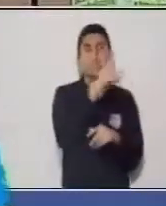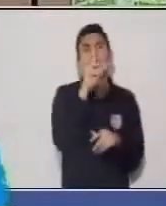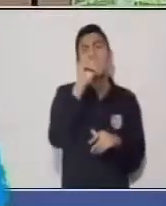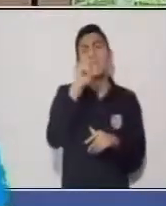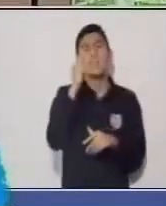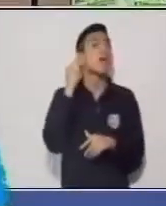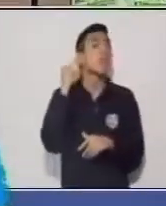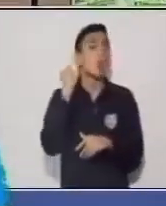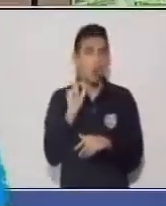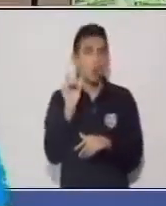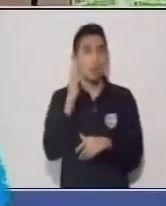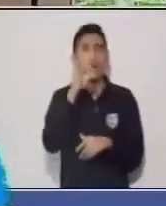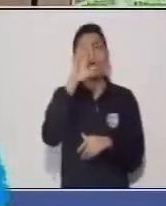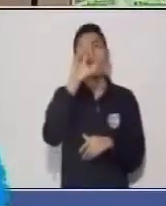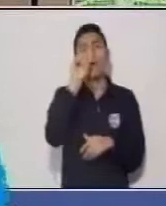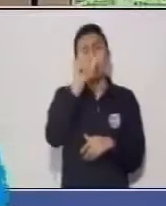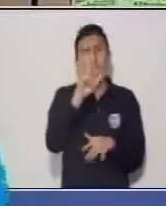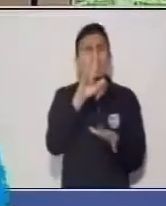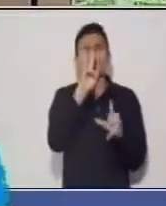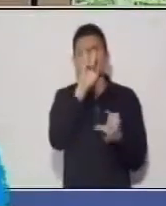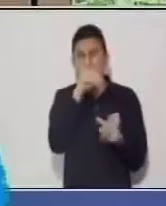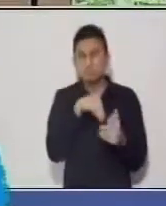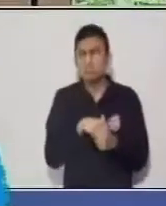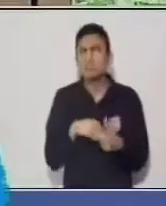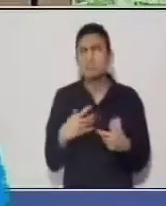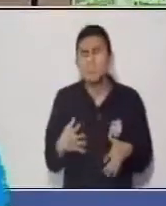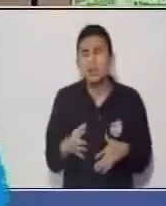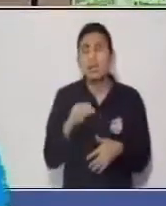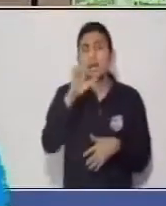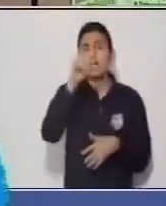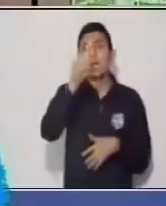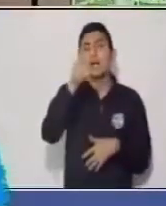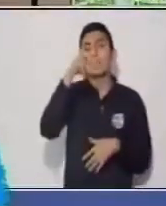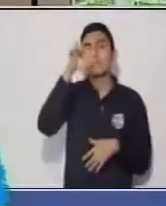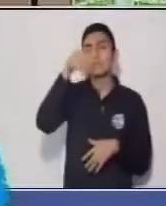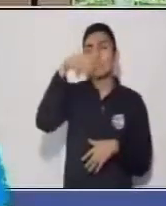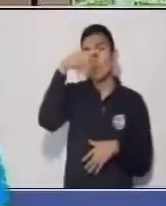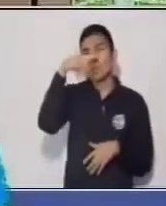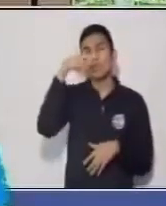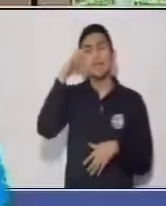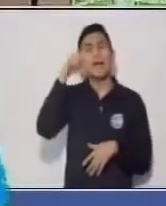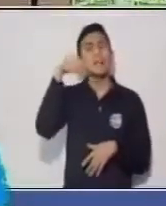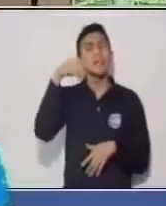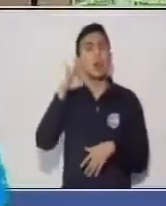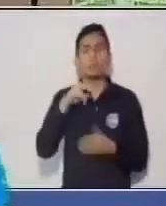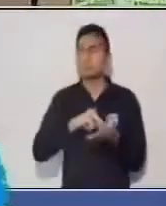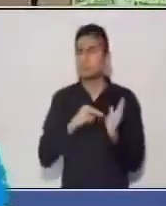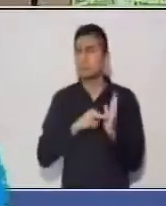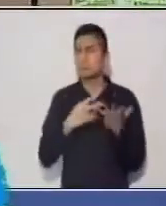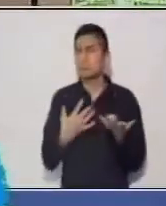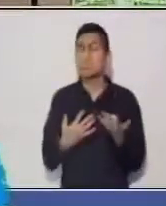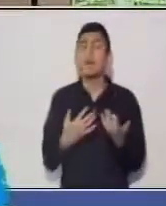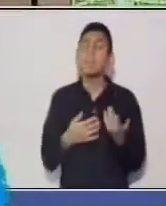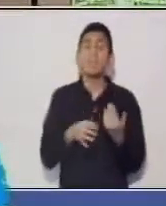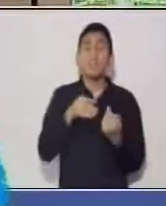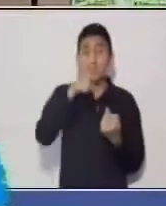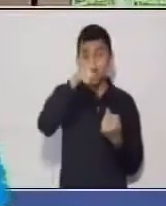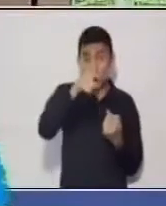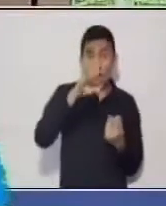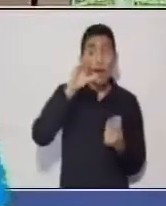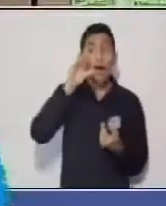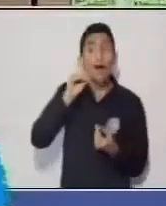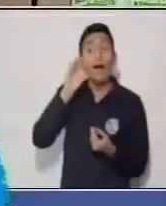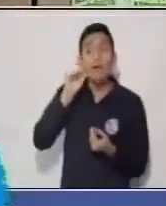es la espontaneidad. Es decir, espontáneo. Tú hablas